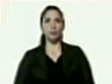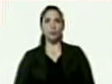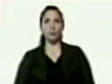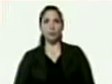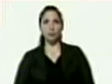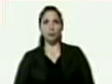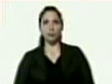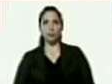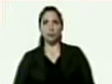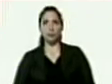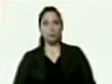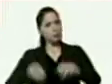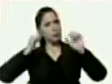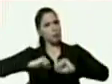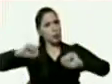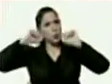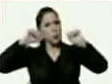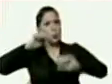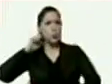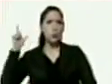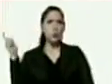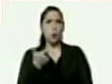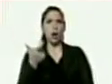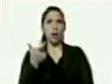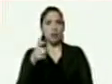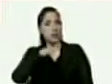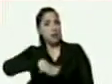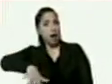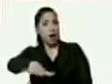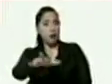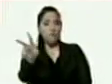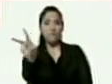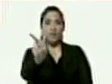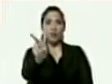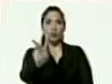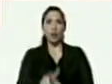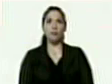que viva el huarico y el llano venezolano